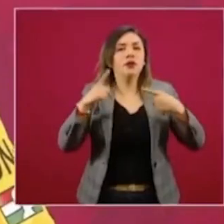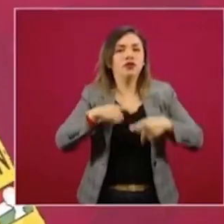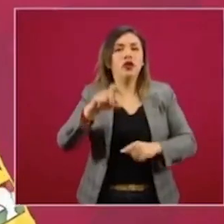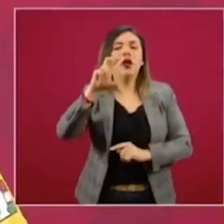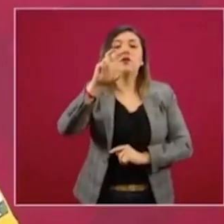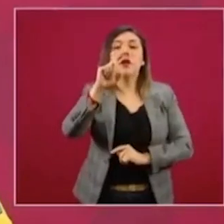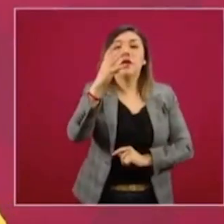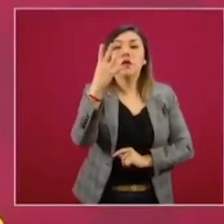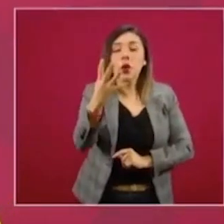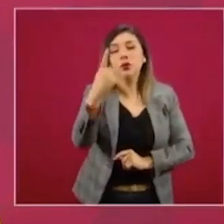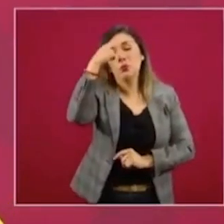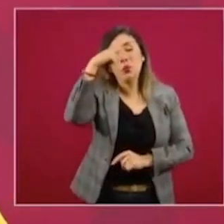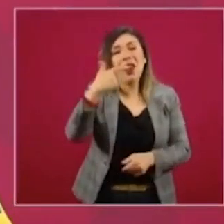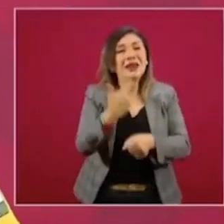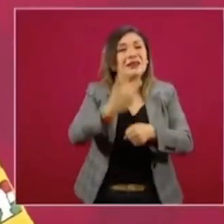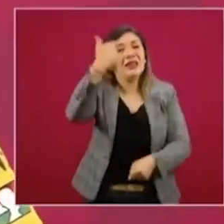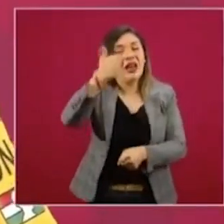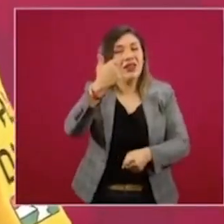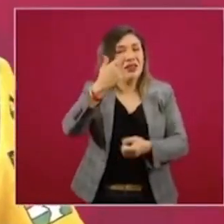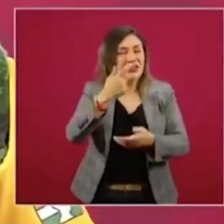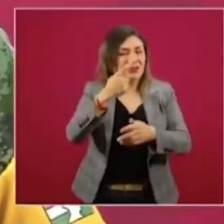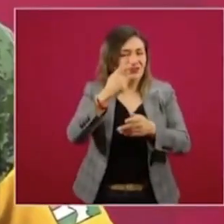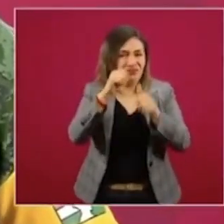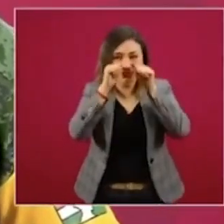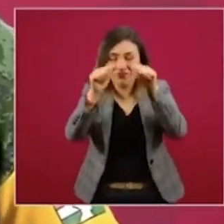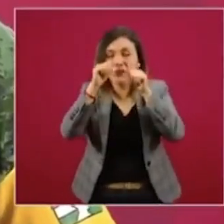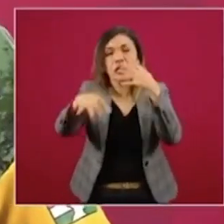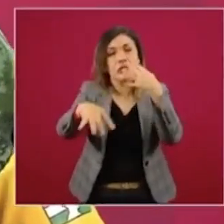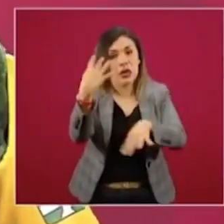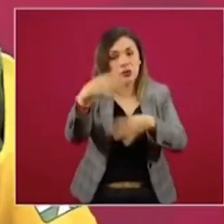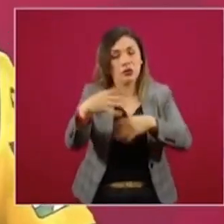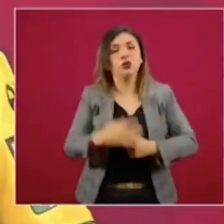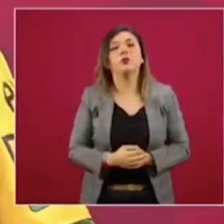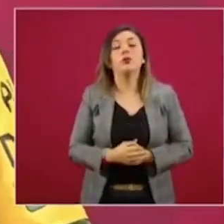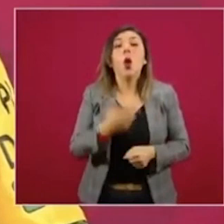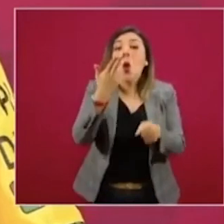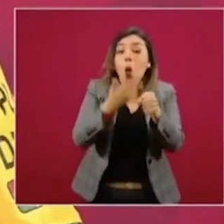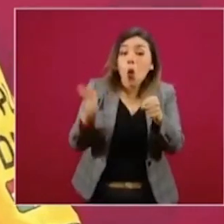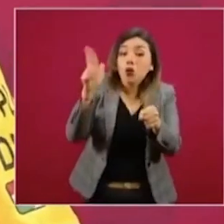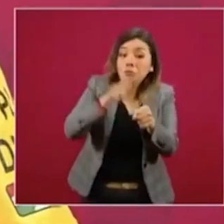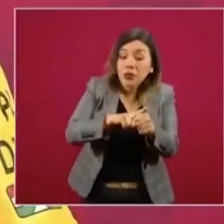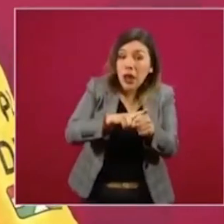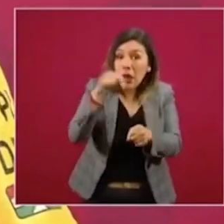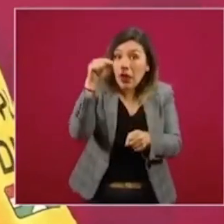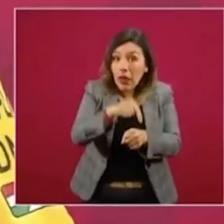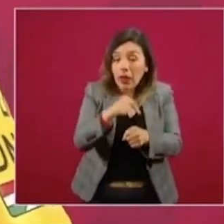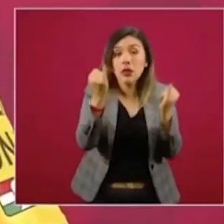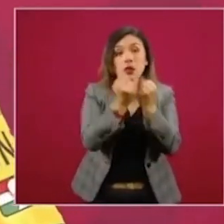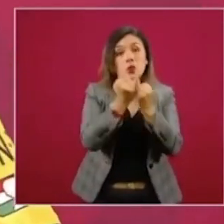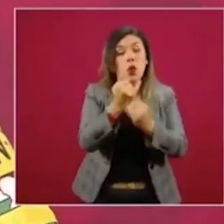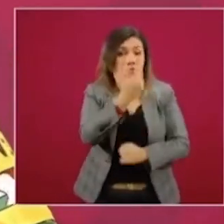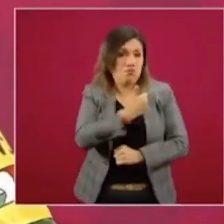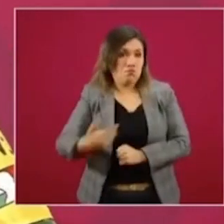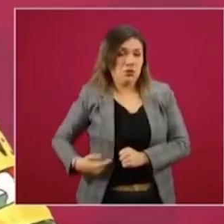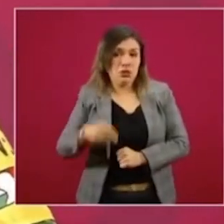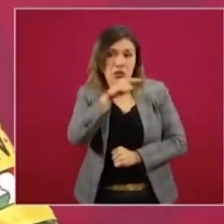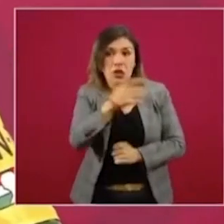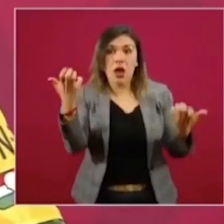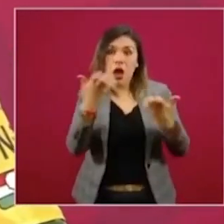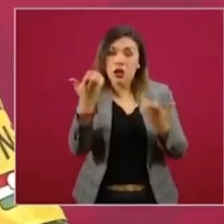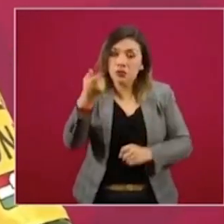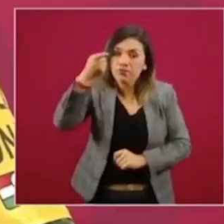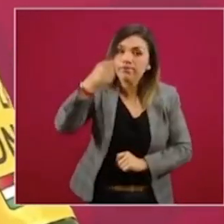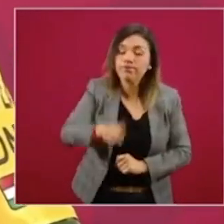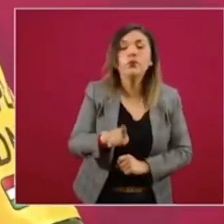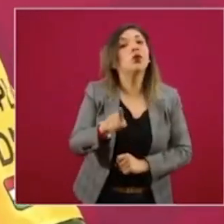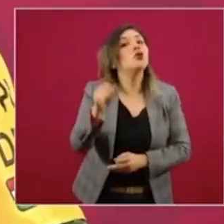y para terapia intensiva 14. En relación a los hospitales, también la instrucción del señor presidente es